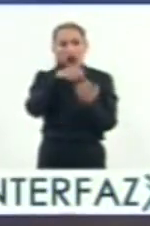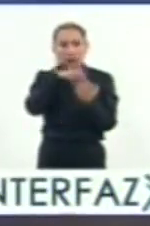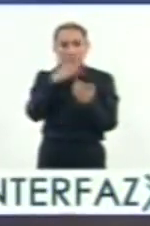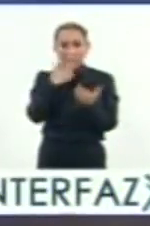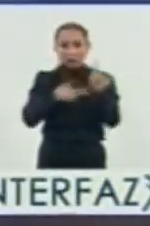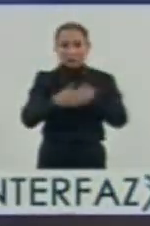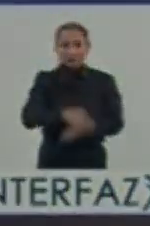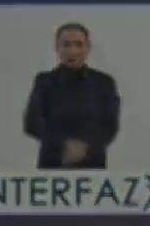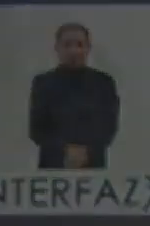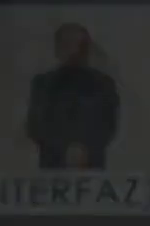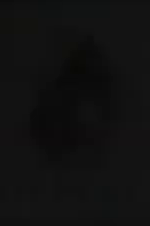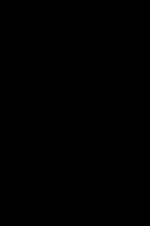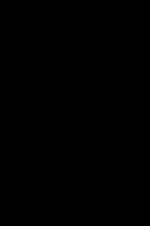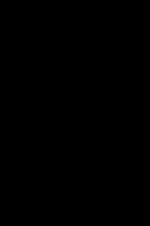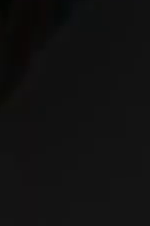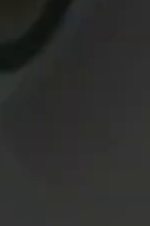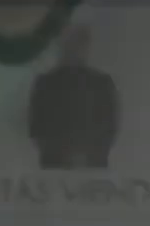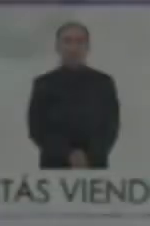Regresamos.